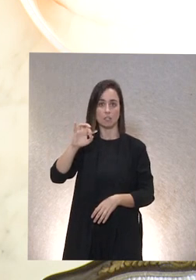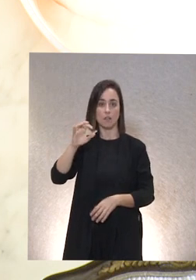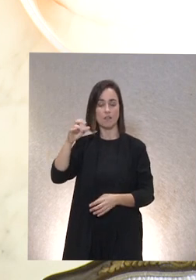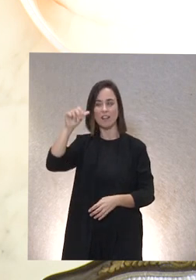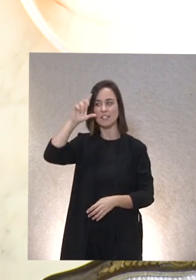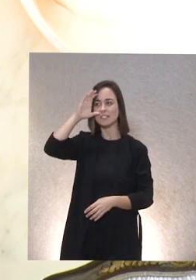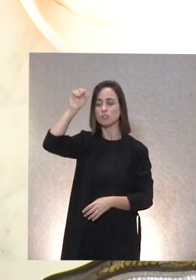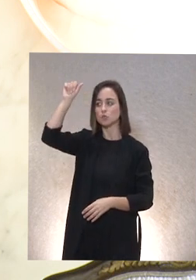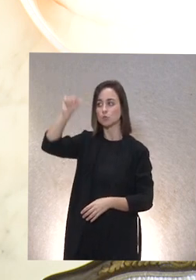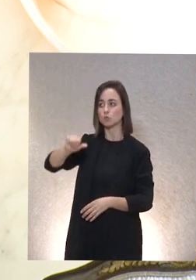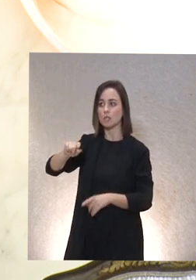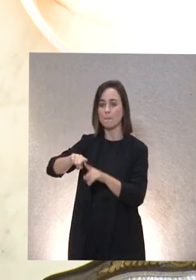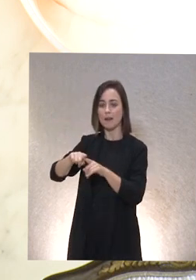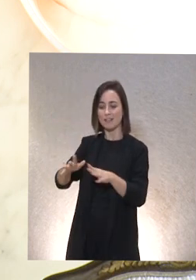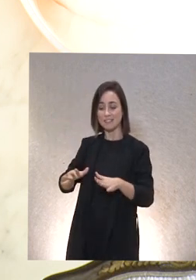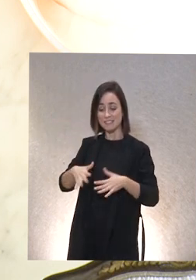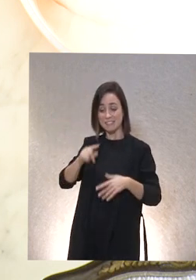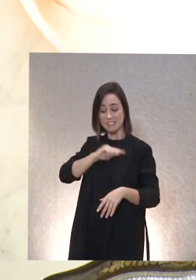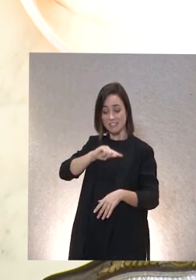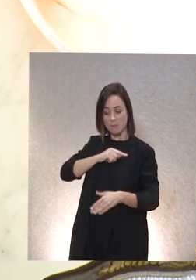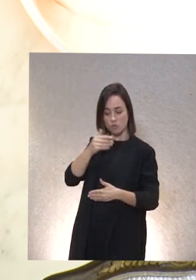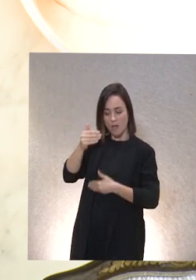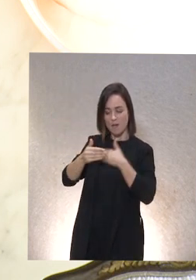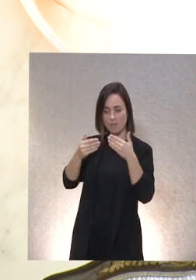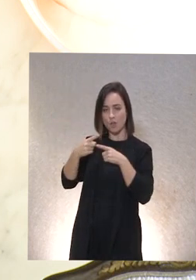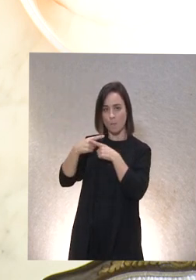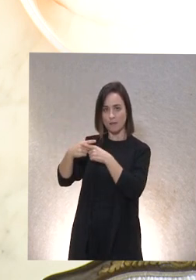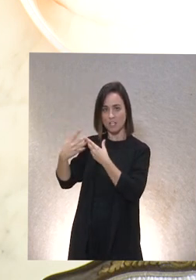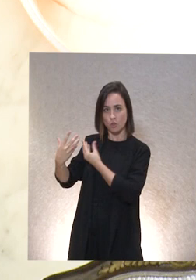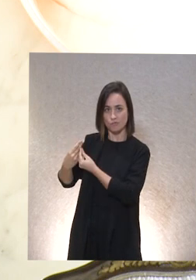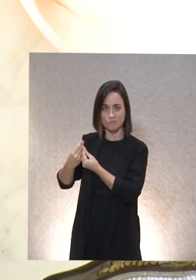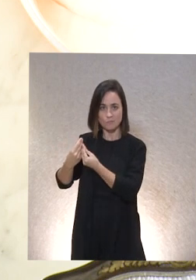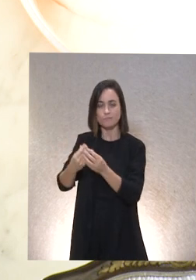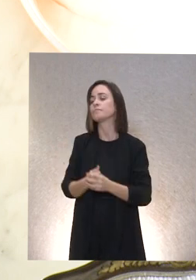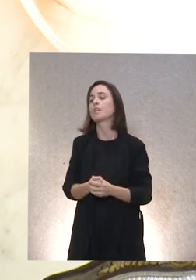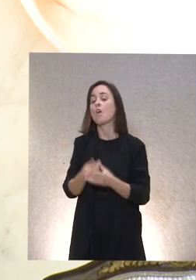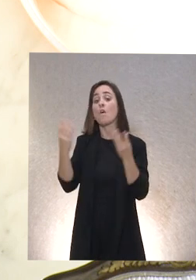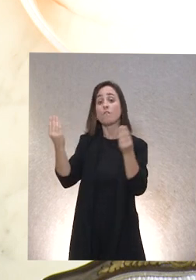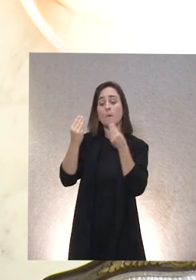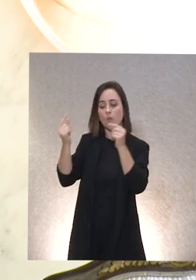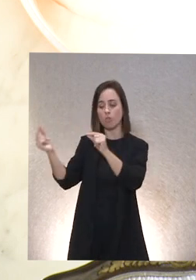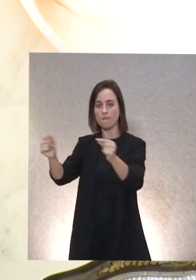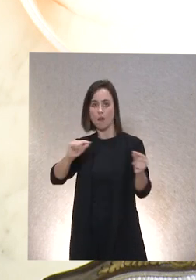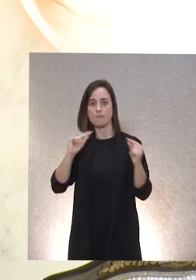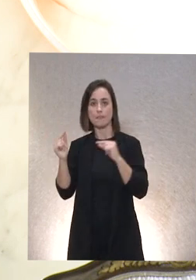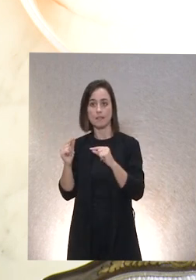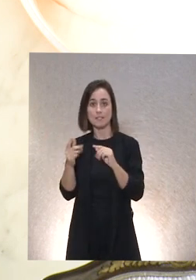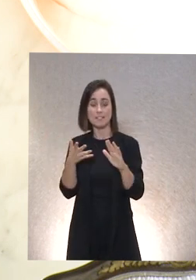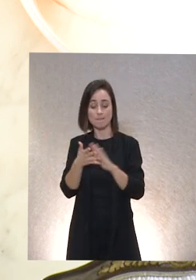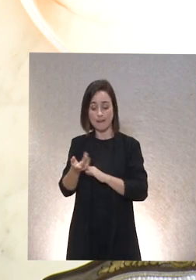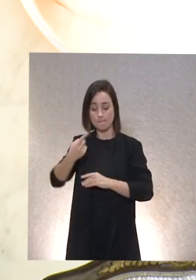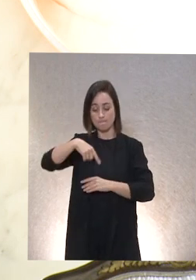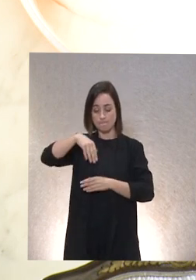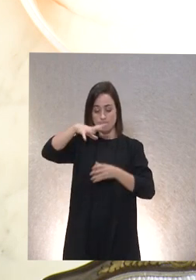el sentimiento y el avance sea compartido la formación el debate no nos olvidemos somos un movimiento